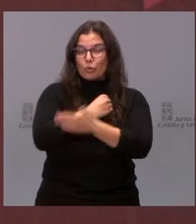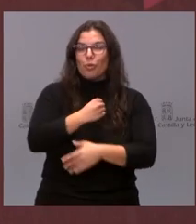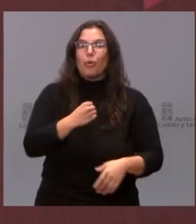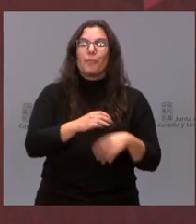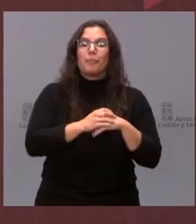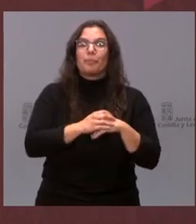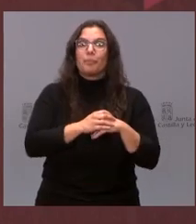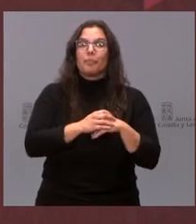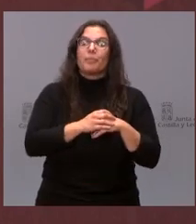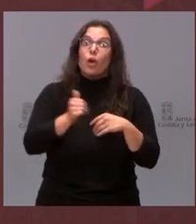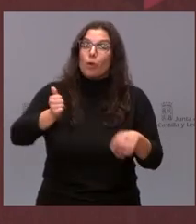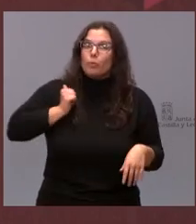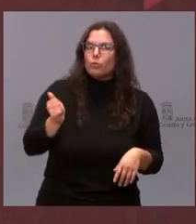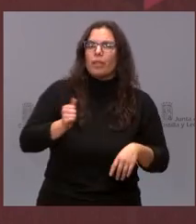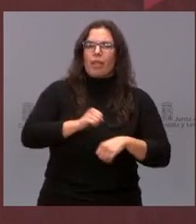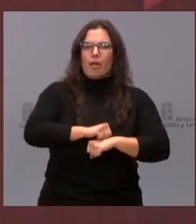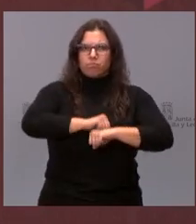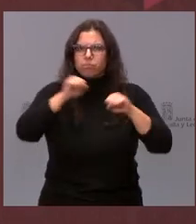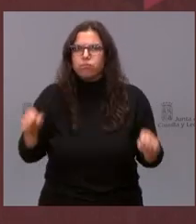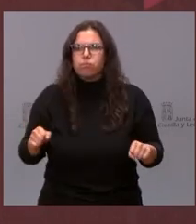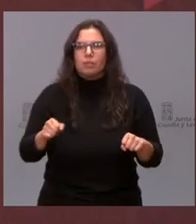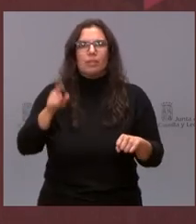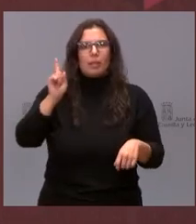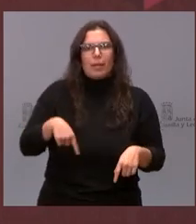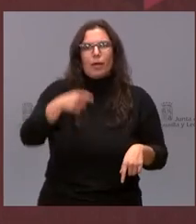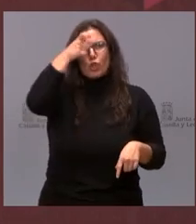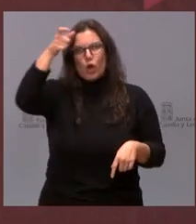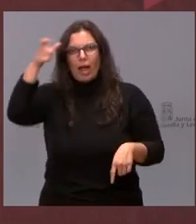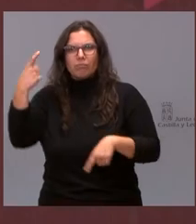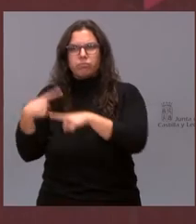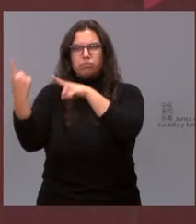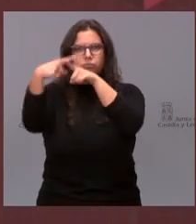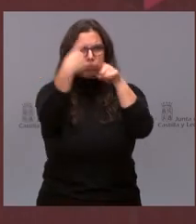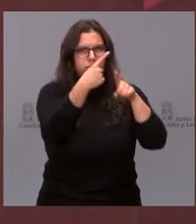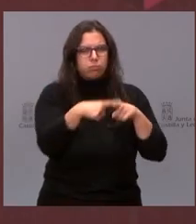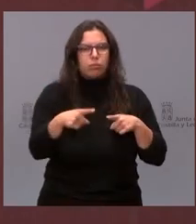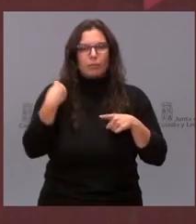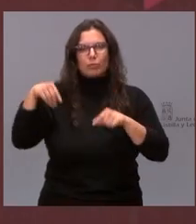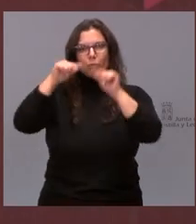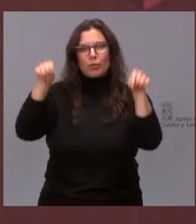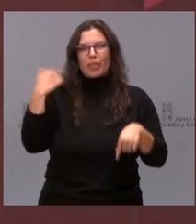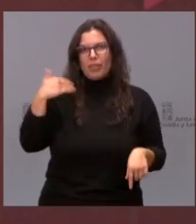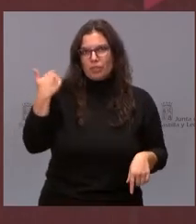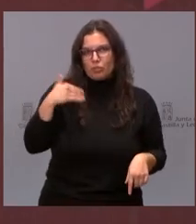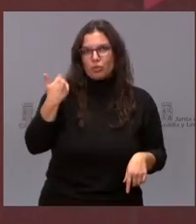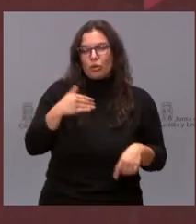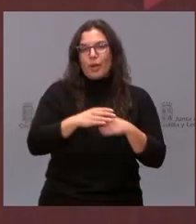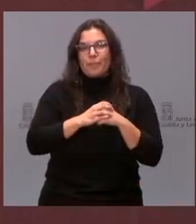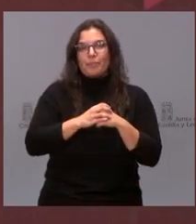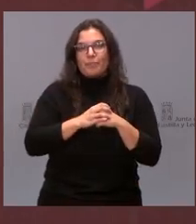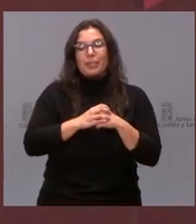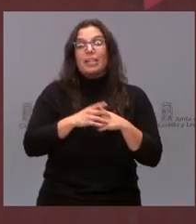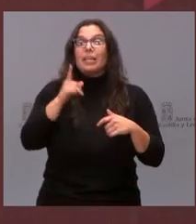reforzando las oportunidades en distintas localidades de la provincia de Soria. Y no quiero